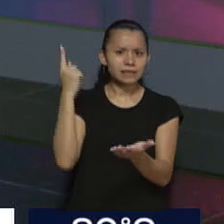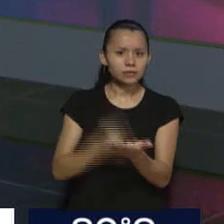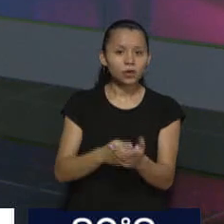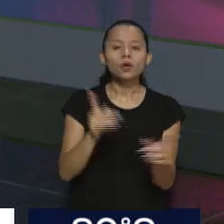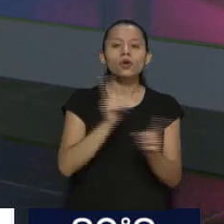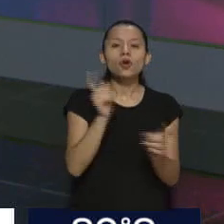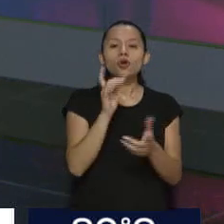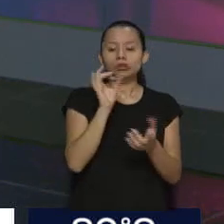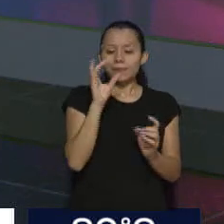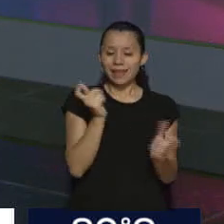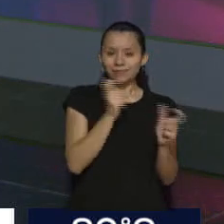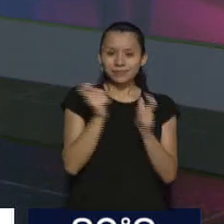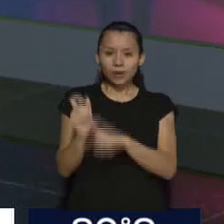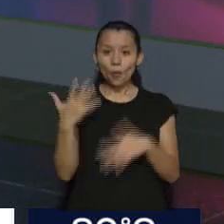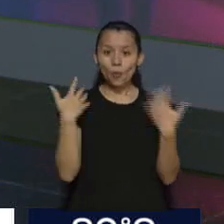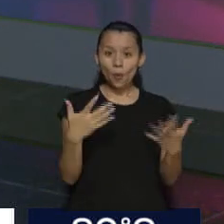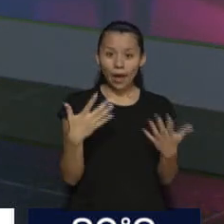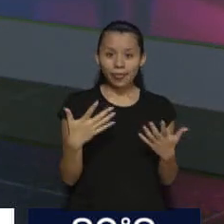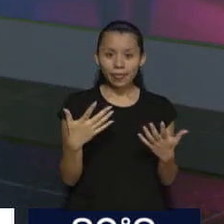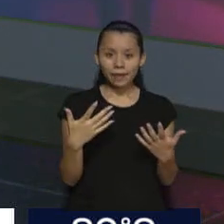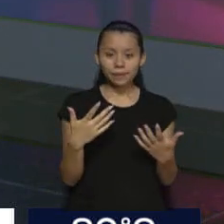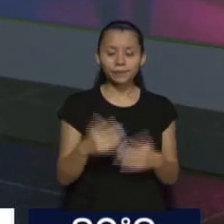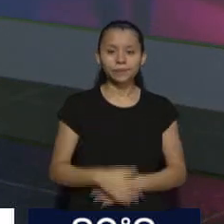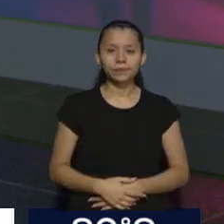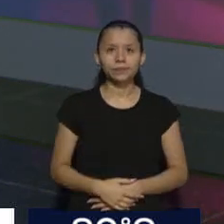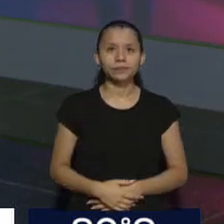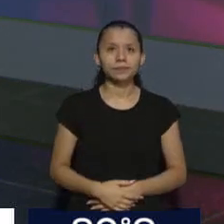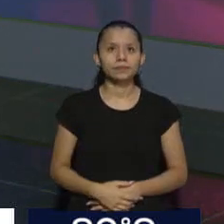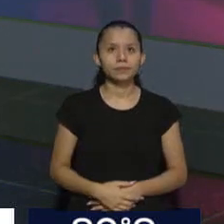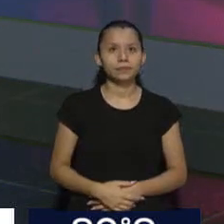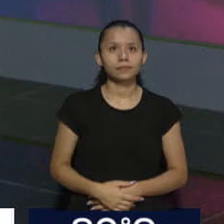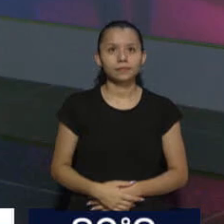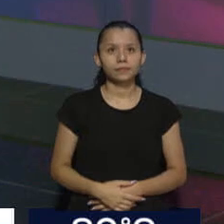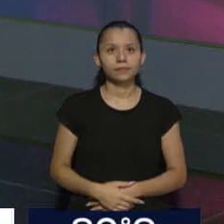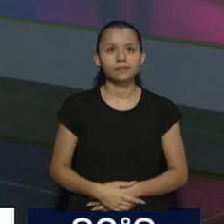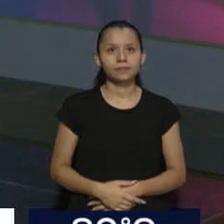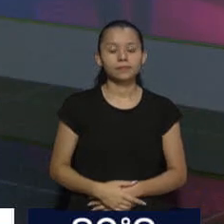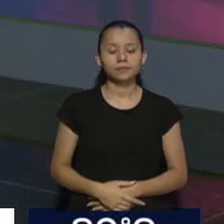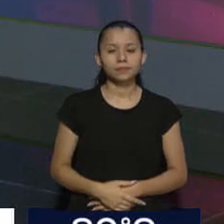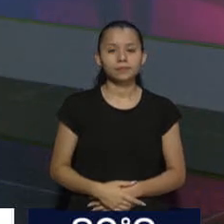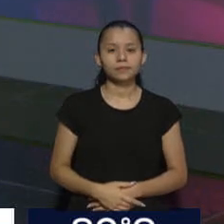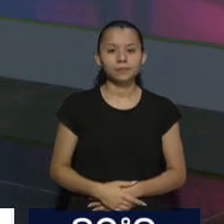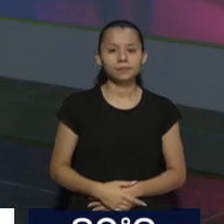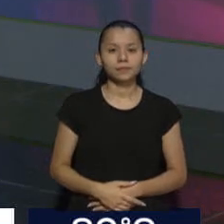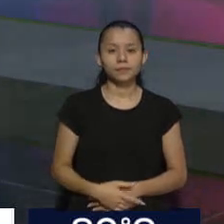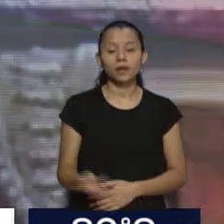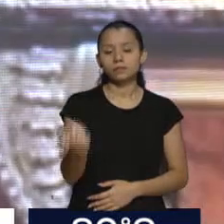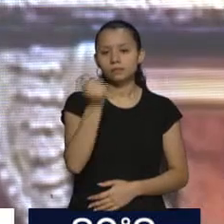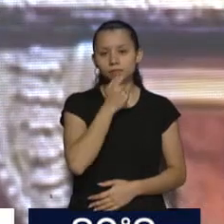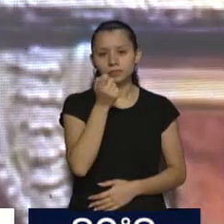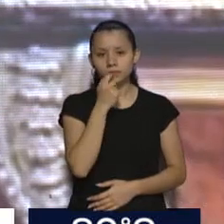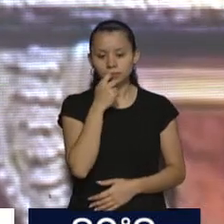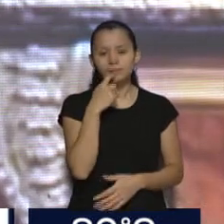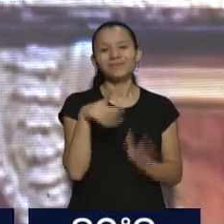cautelar. ¿Sí? En una medida... Pero no en esta instancia. En una cautelar hay una medida justamente para